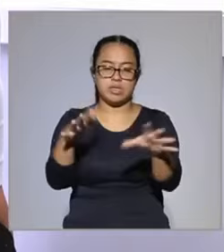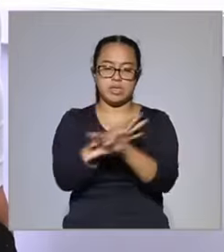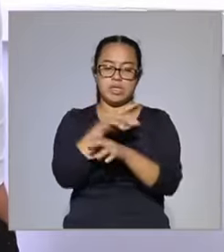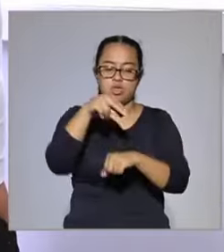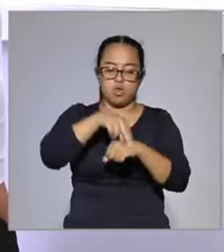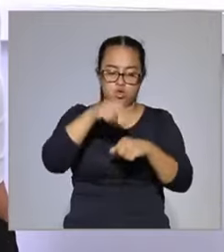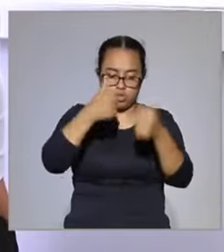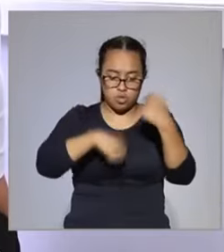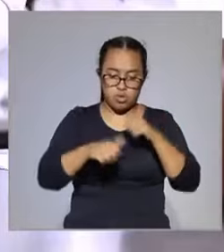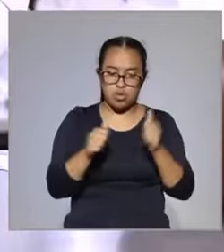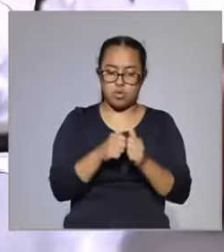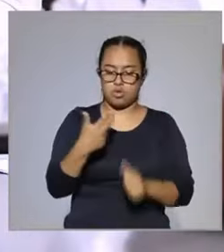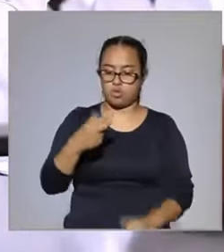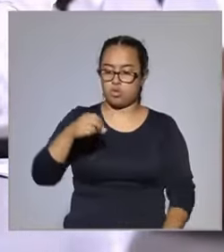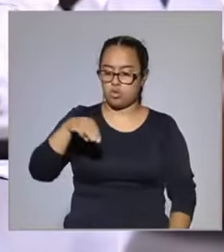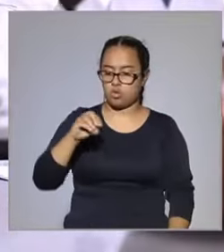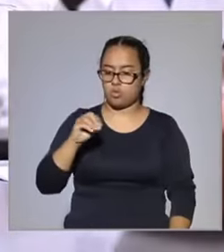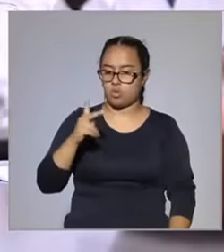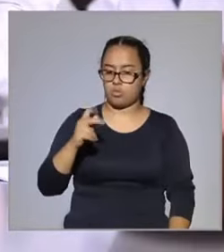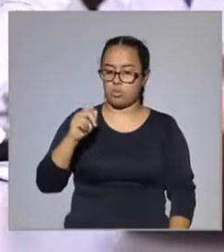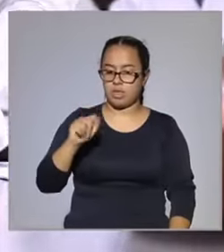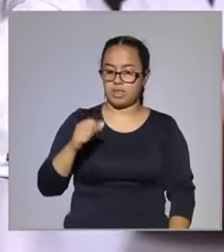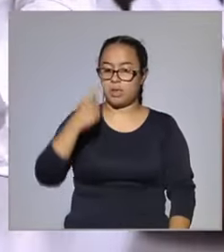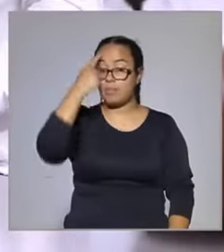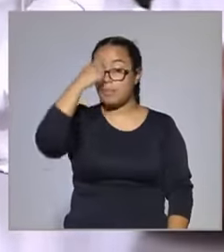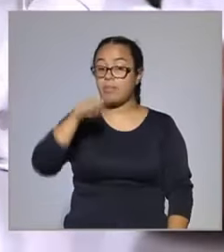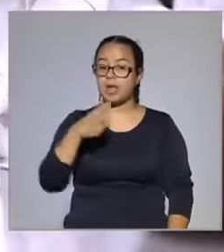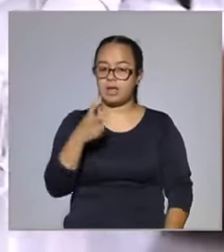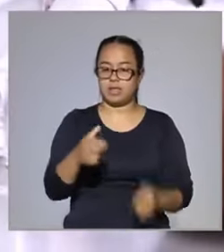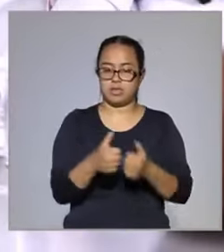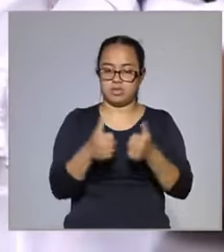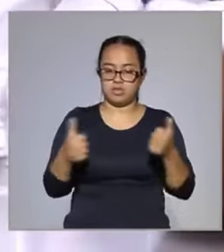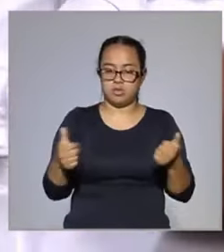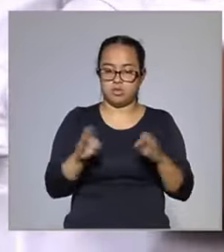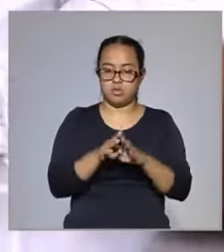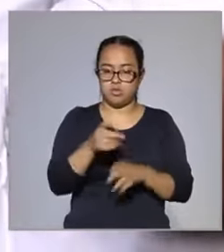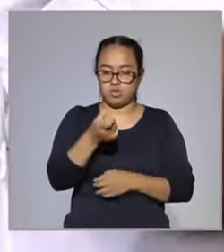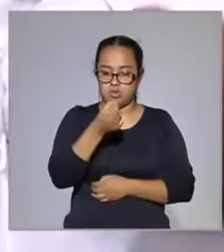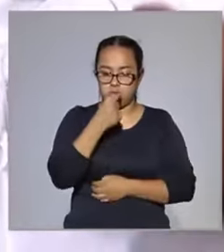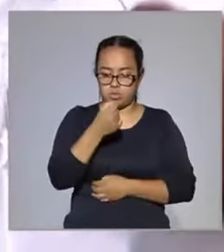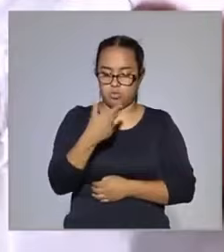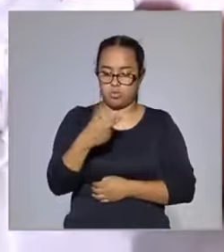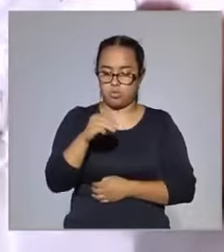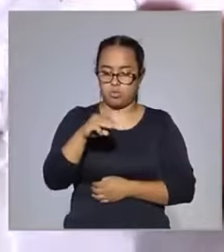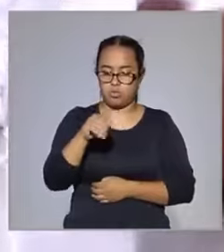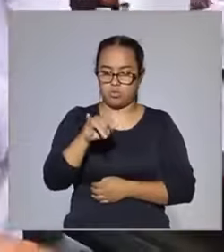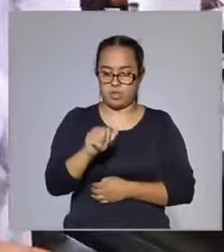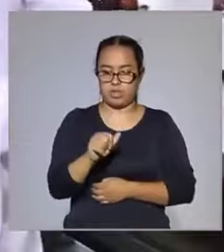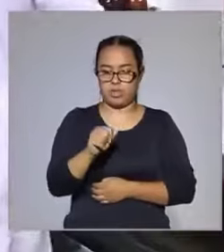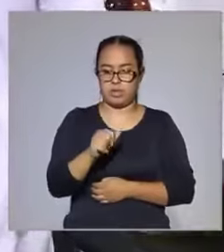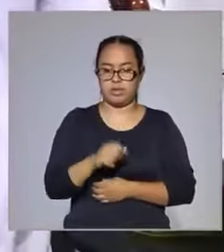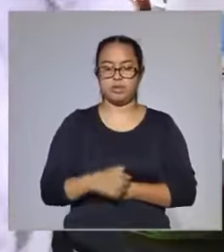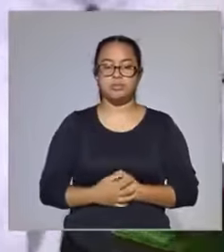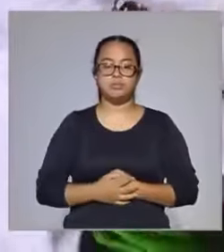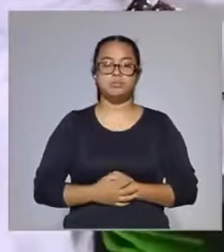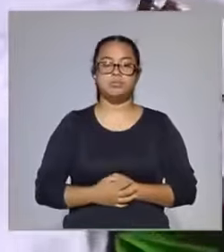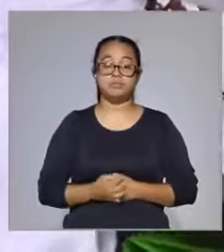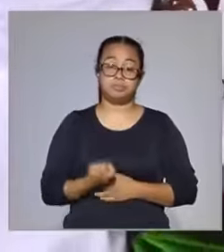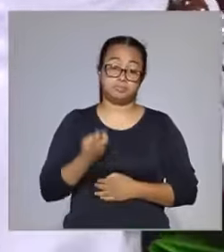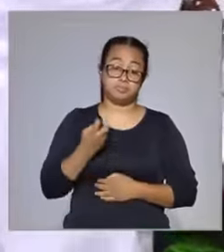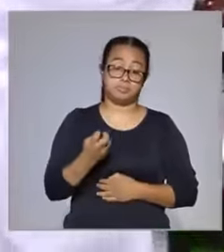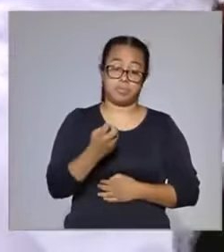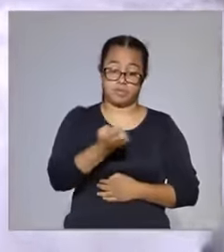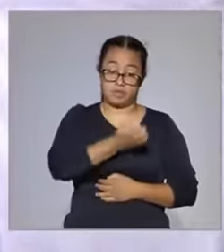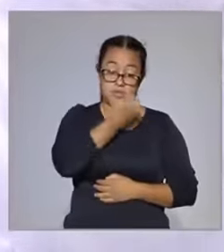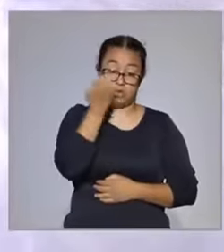y homeópata para separar claramente la medicina de la homeopatía. Es una escuela